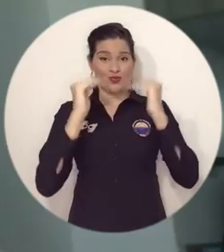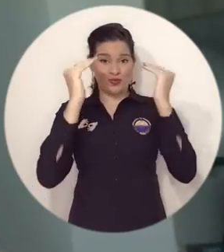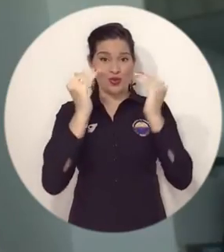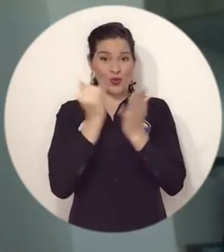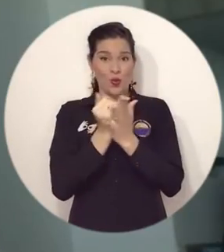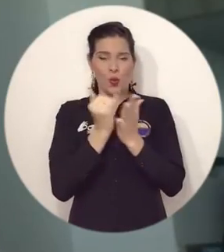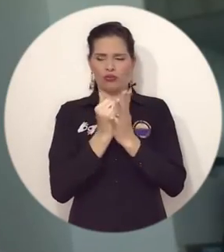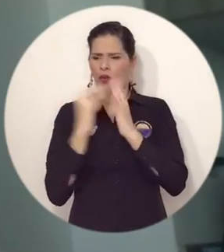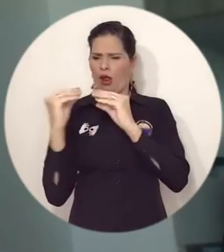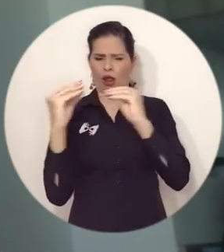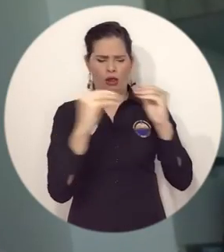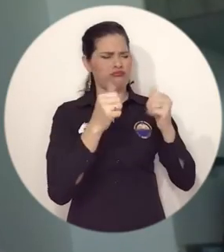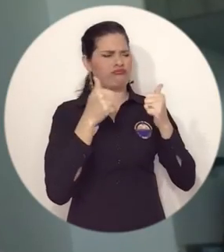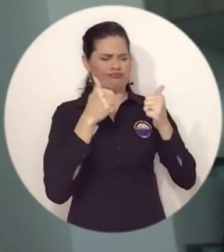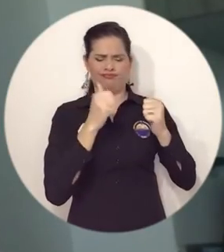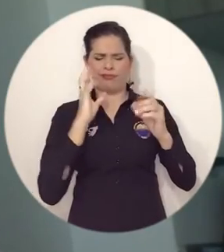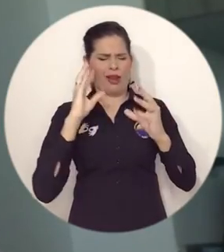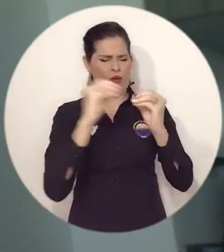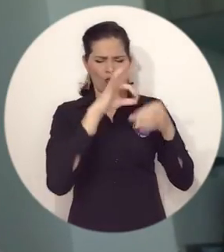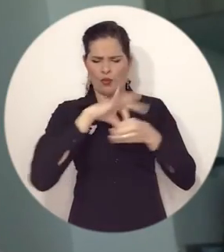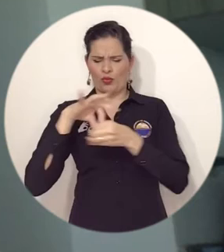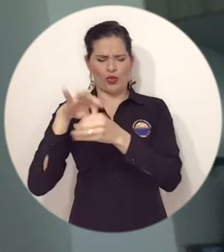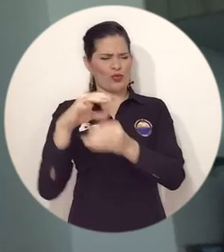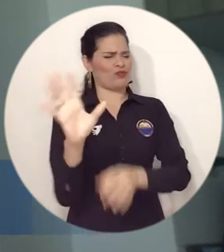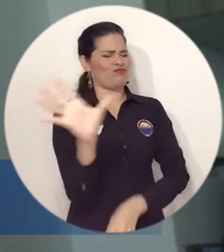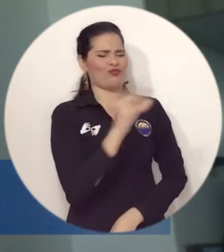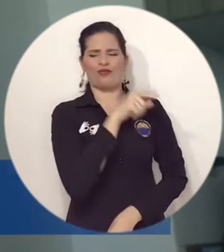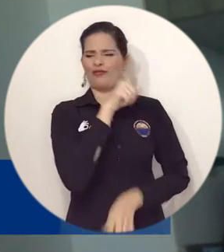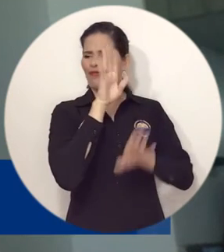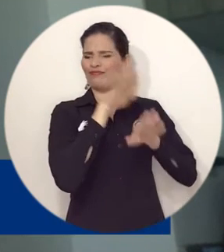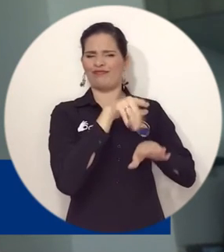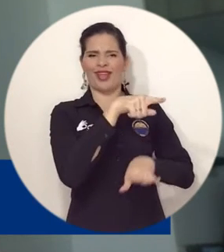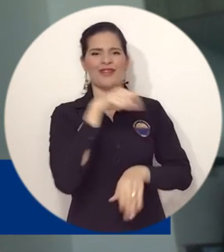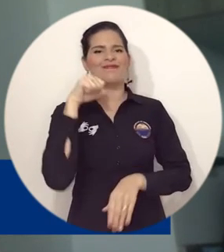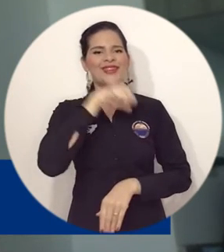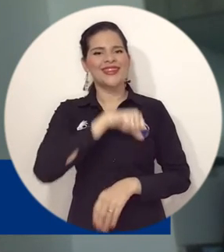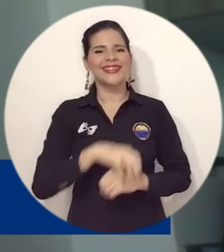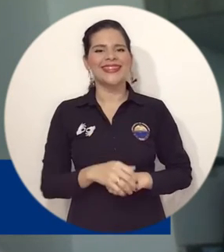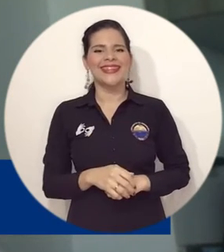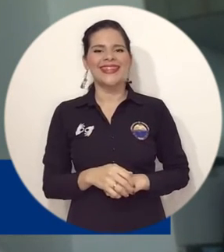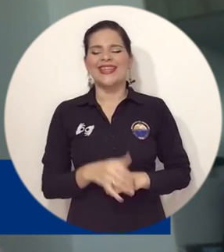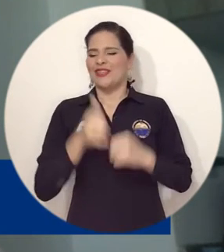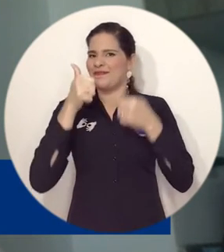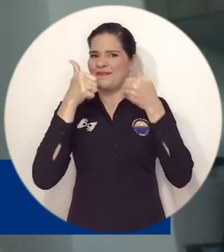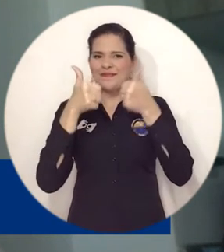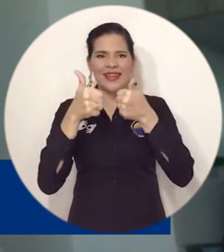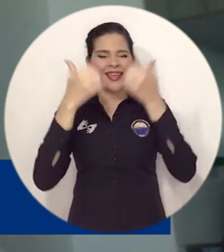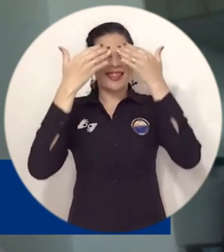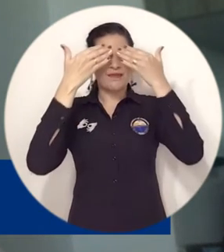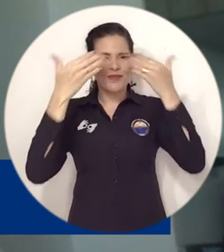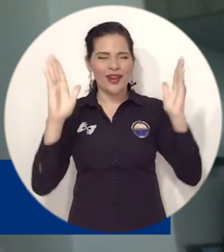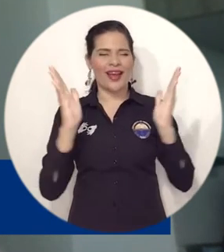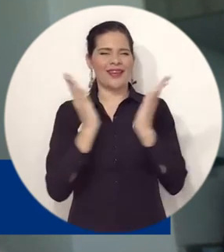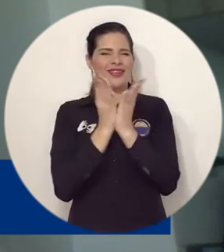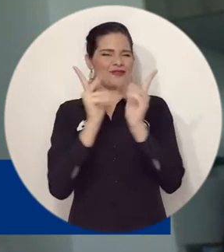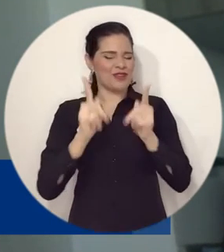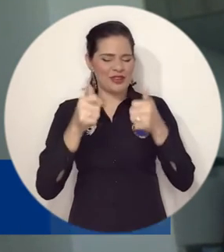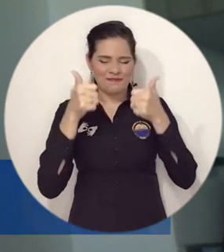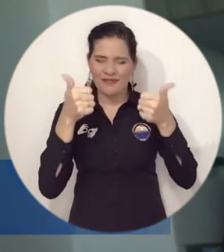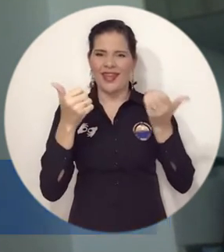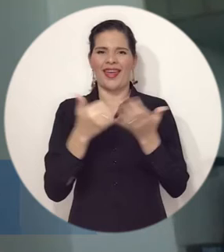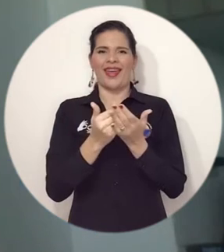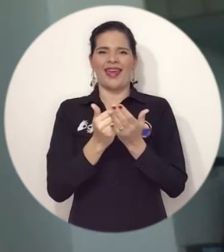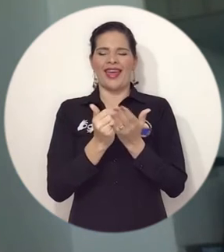Ganó la democracia, ganaron nuestros estudiantes, ganaron nuestros docentes, ganó la universidad en términos